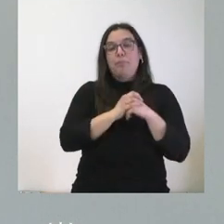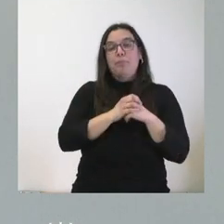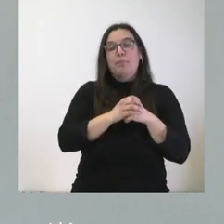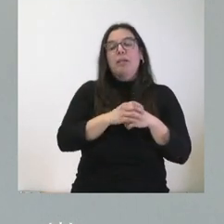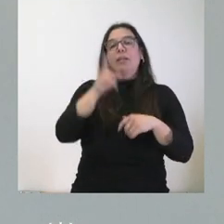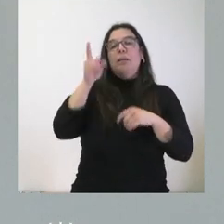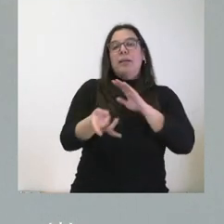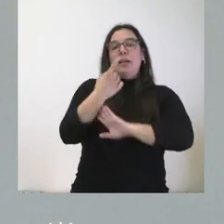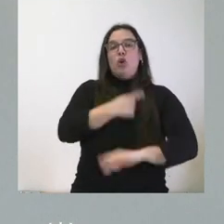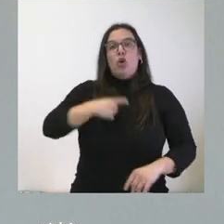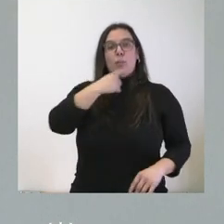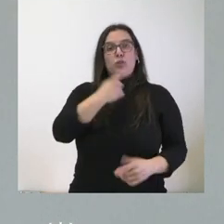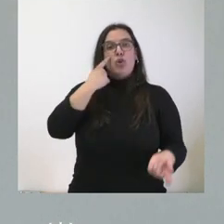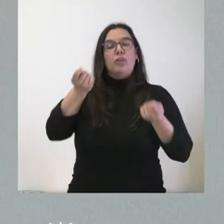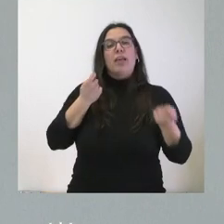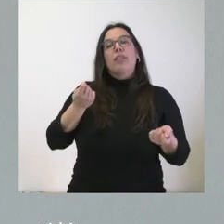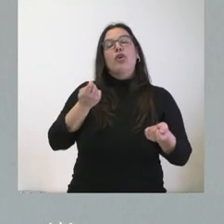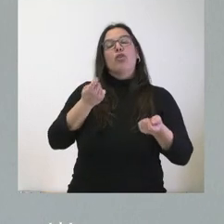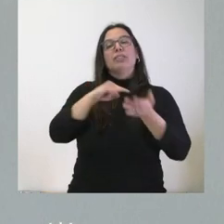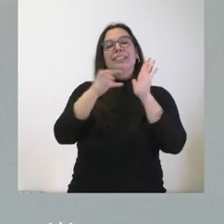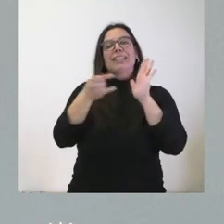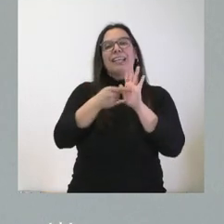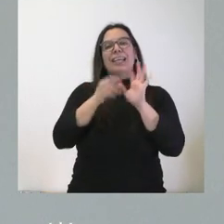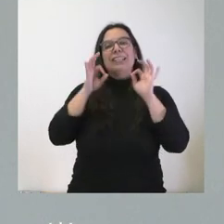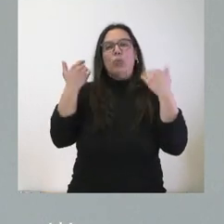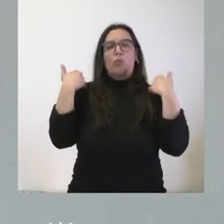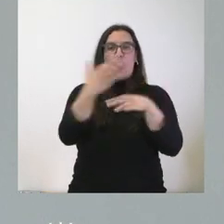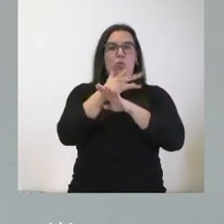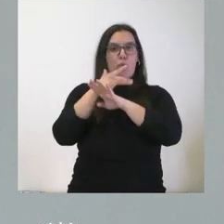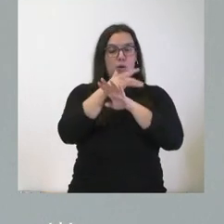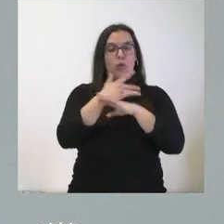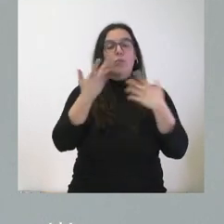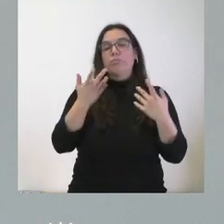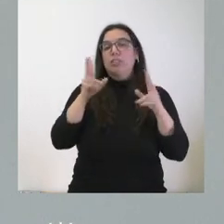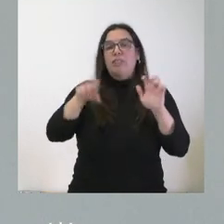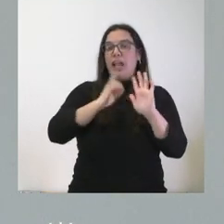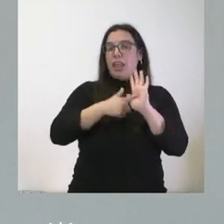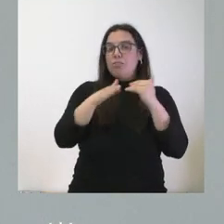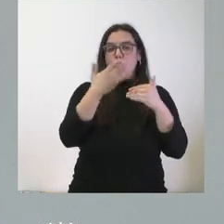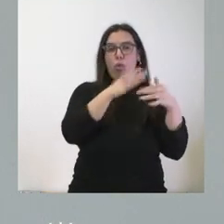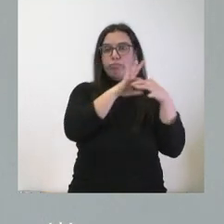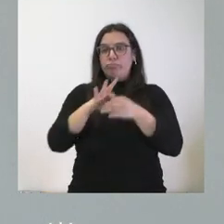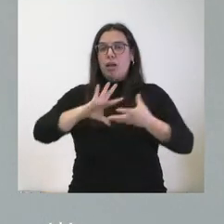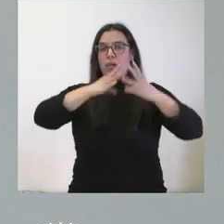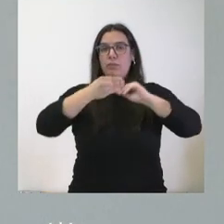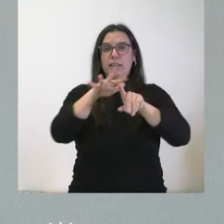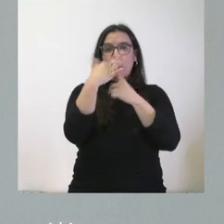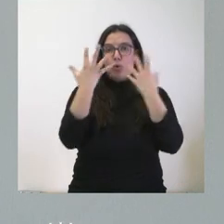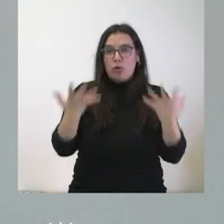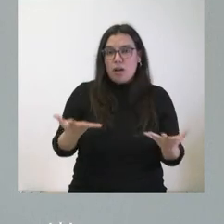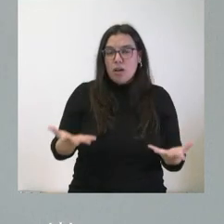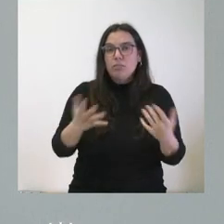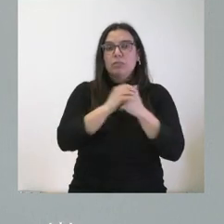de Coordinación Técnica de Juego Responsable. En definitiva, se trata de una legislación moderna adaptada a las nuevas circunstancias,